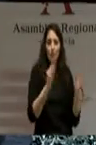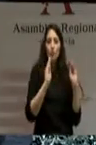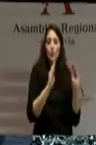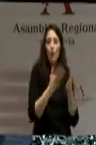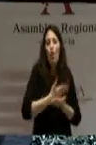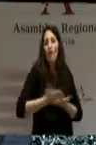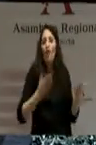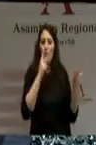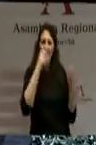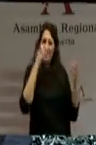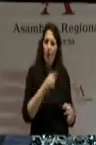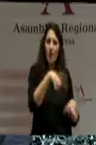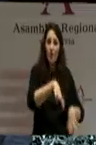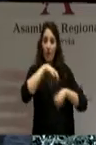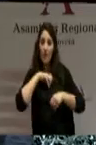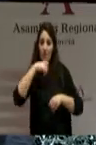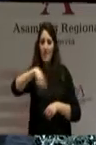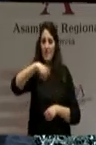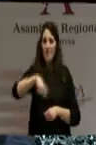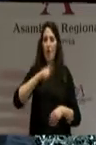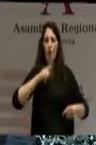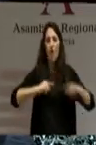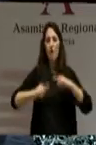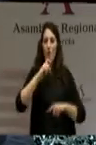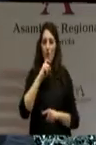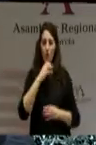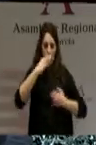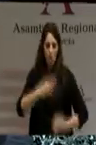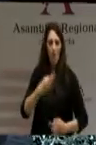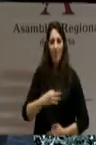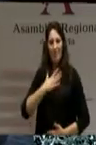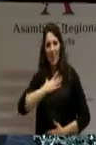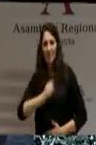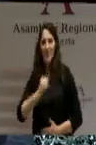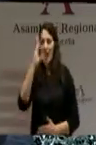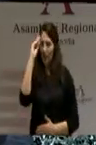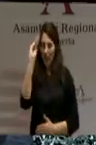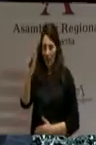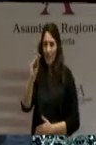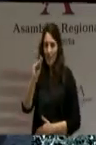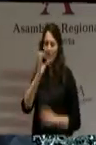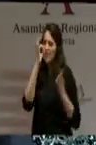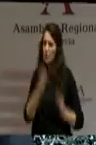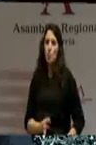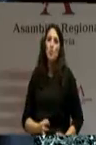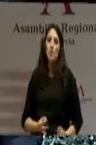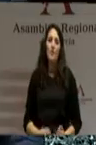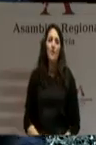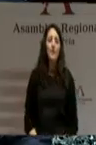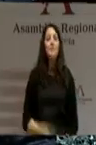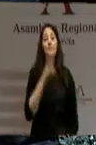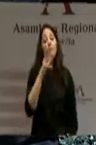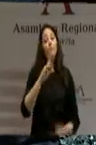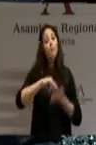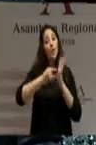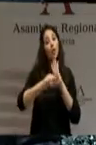gobernando con seguridad, con valentía y con inteligencia. Porque este proyecto